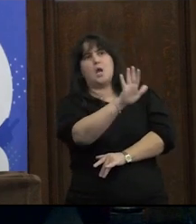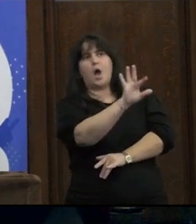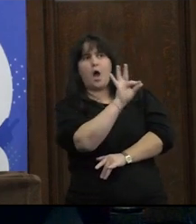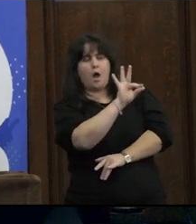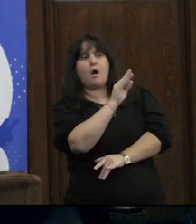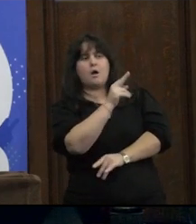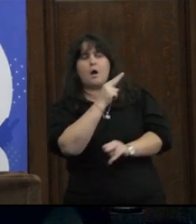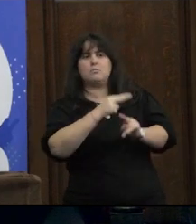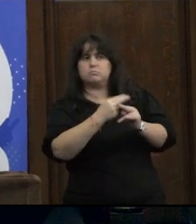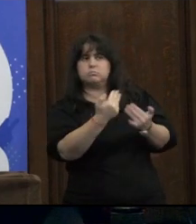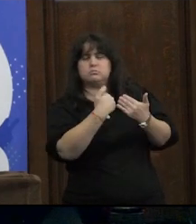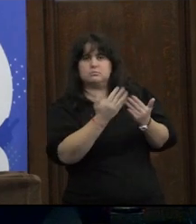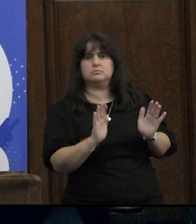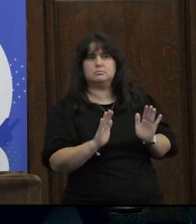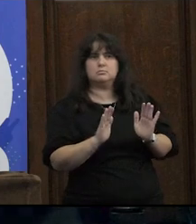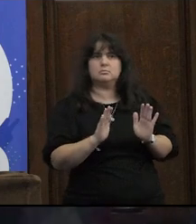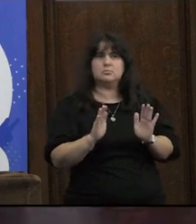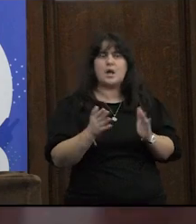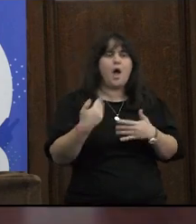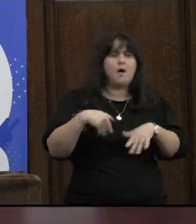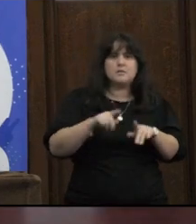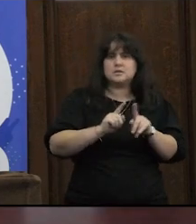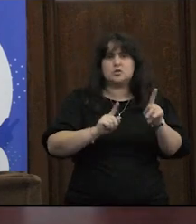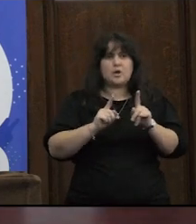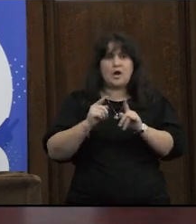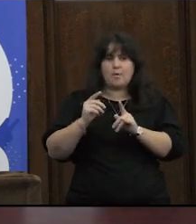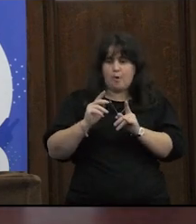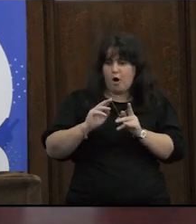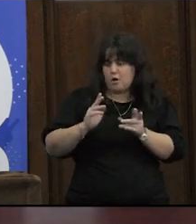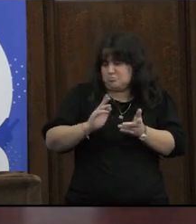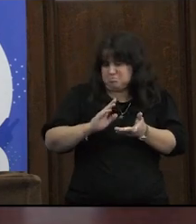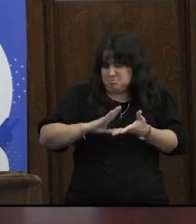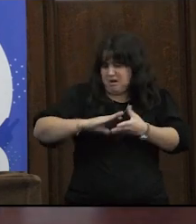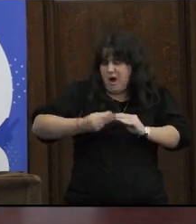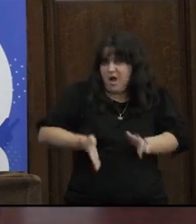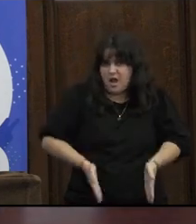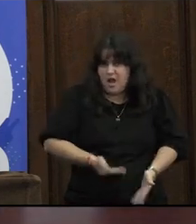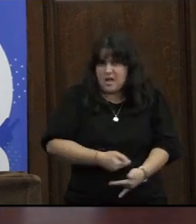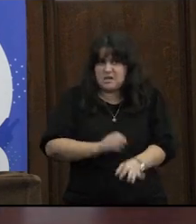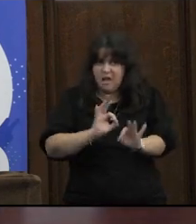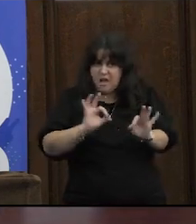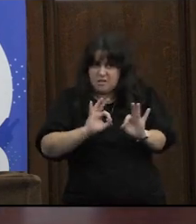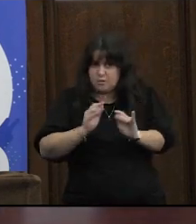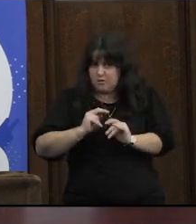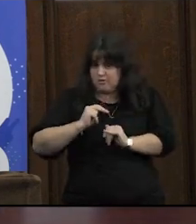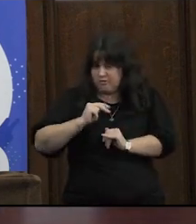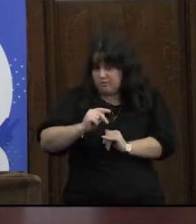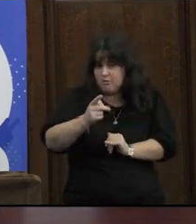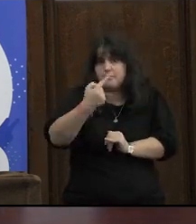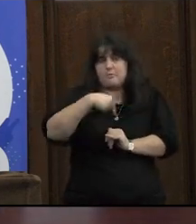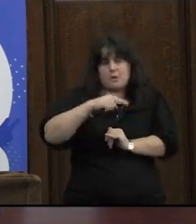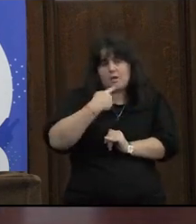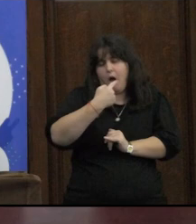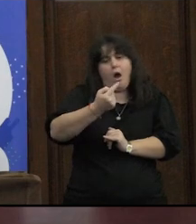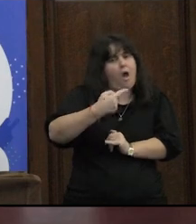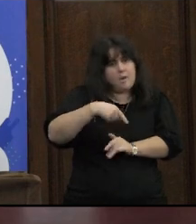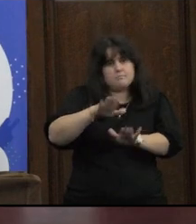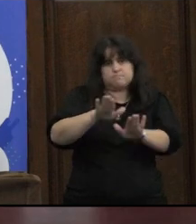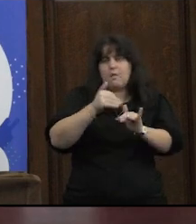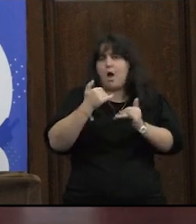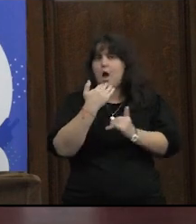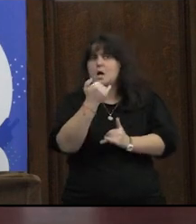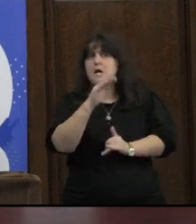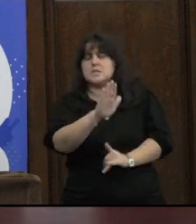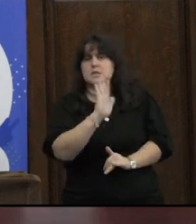elegido aunque no implique ni siquiera procesos de transición de género de cambio de género pero hay ahí como